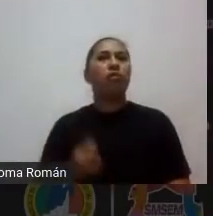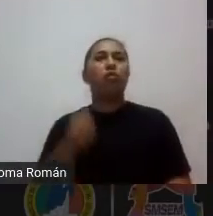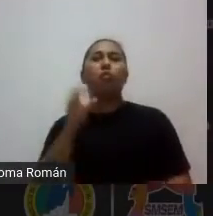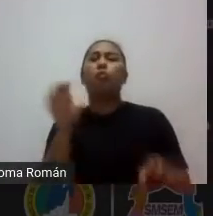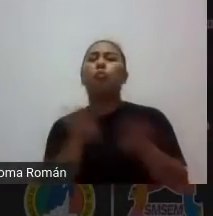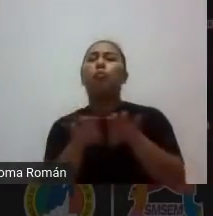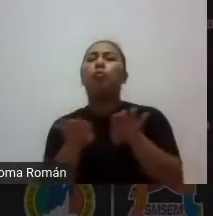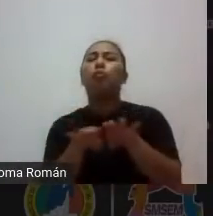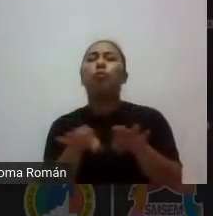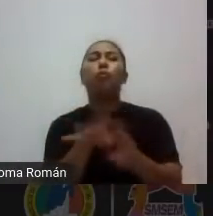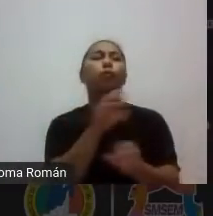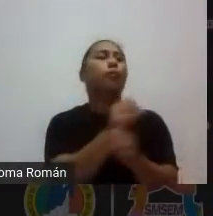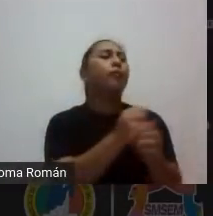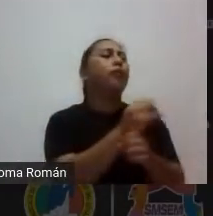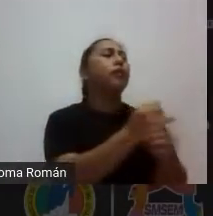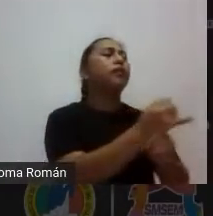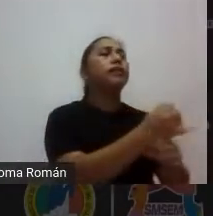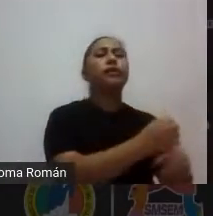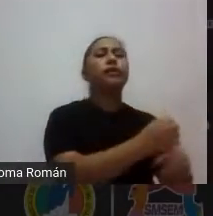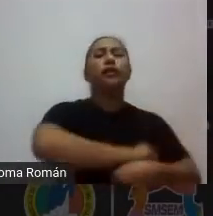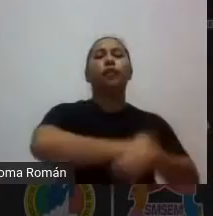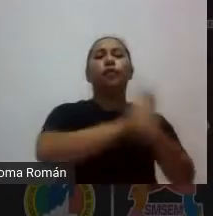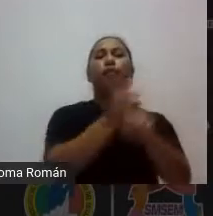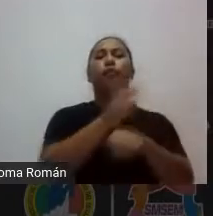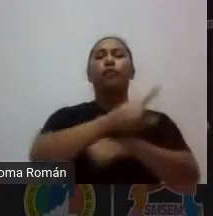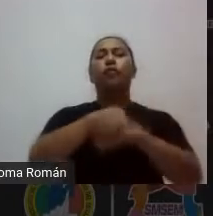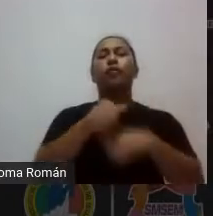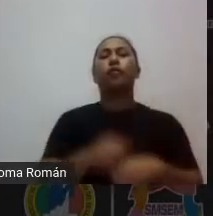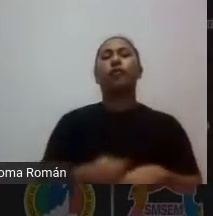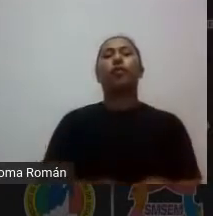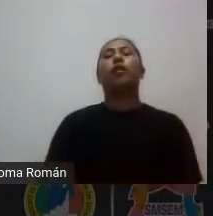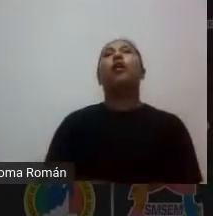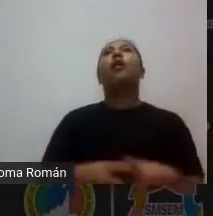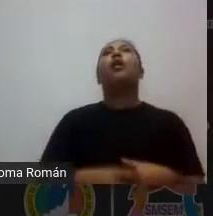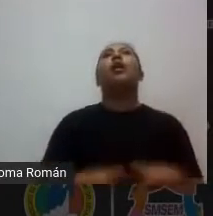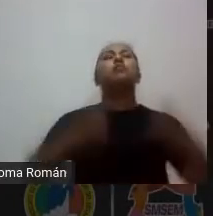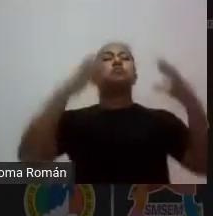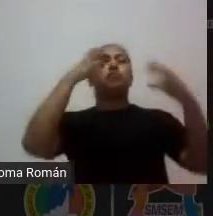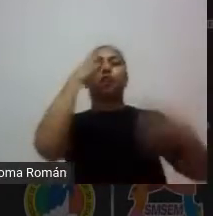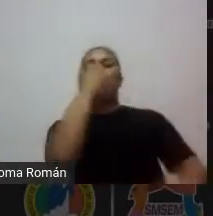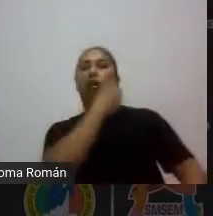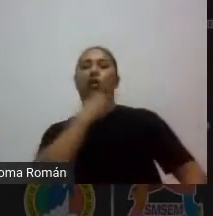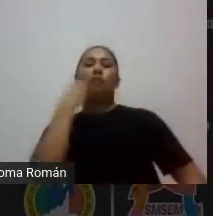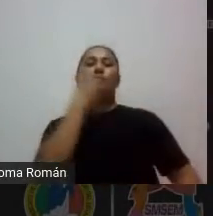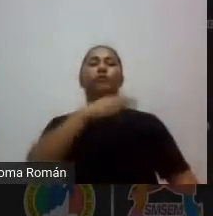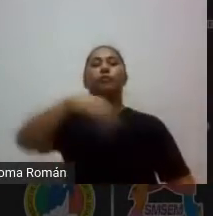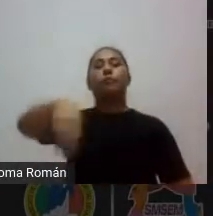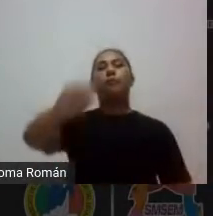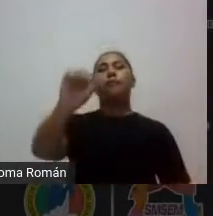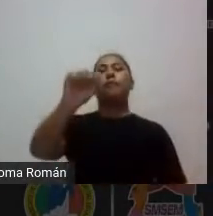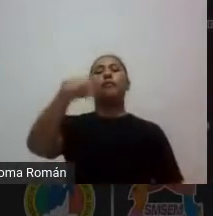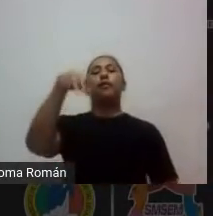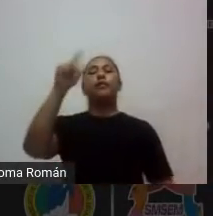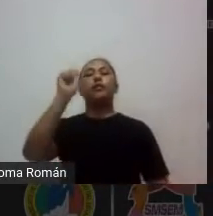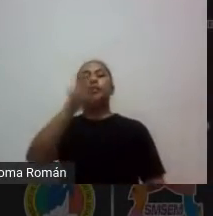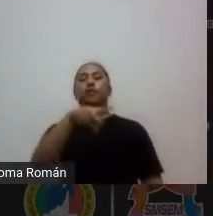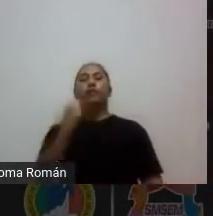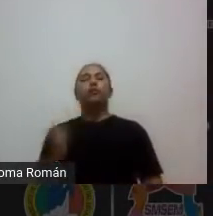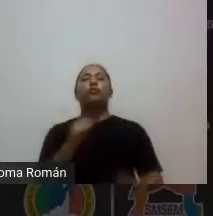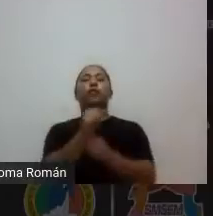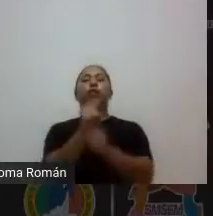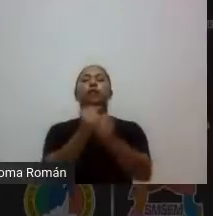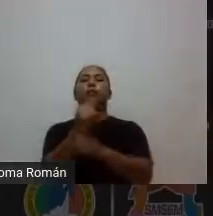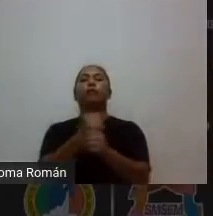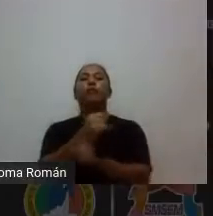este fenómeno no bueno compañeros es que hay un instituto en massachusetts donde se dedican a estudiar este